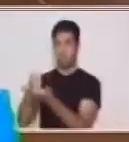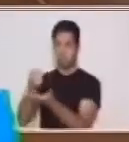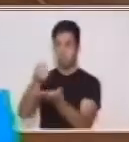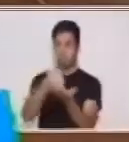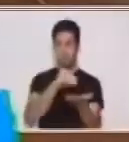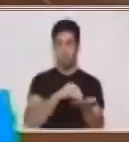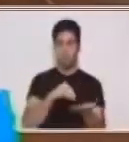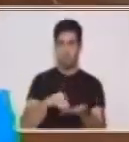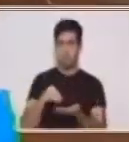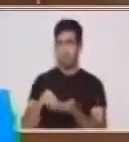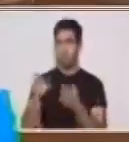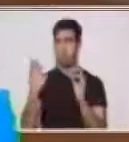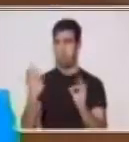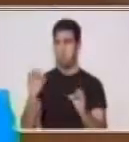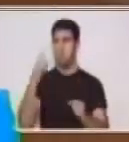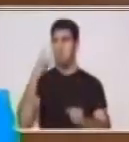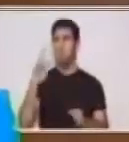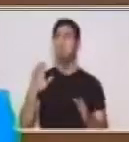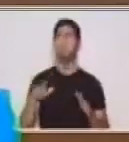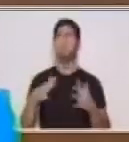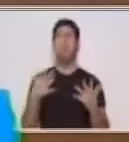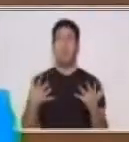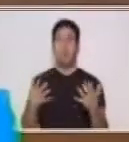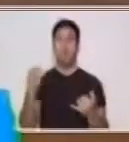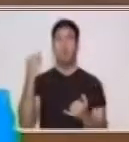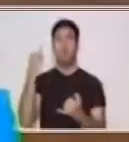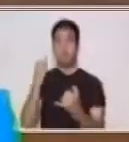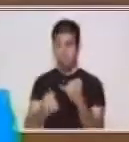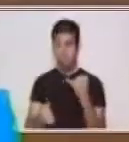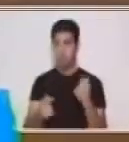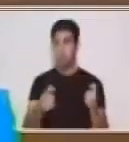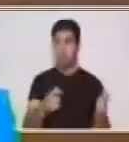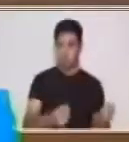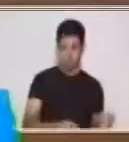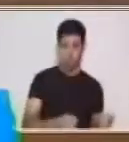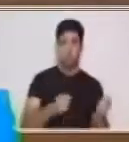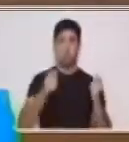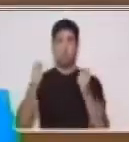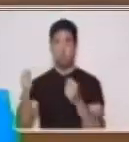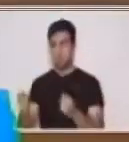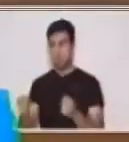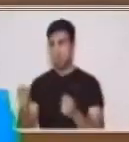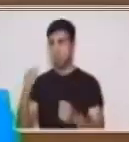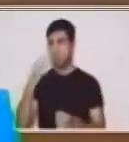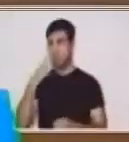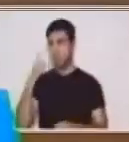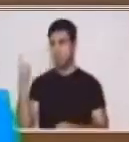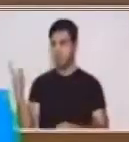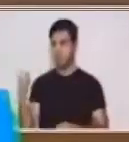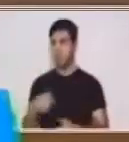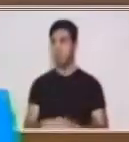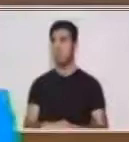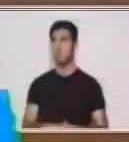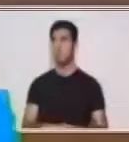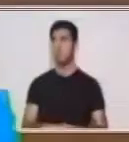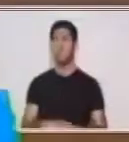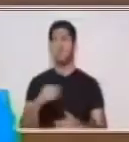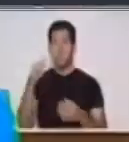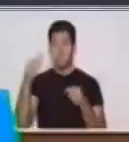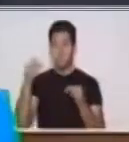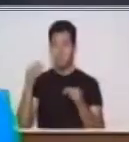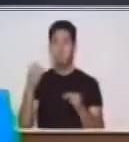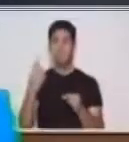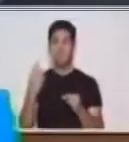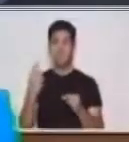figura para que al finalizar con los pedazos que nos quedaron de papel podamos hacerle